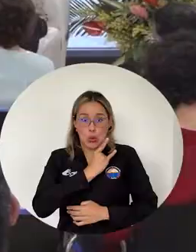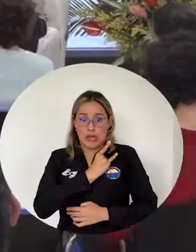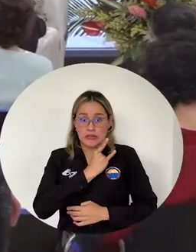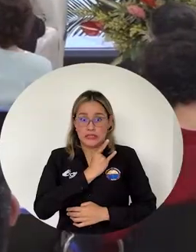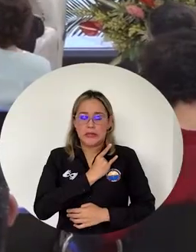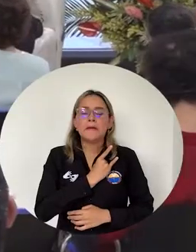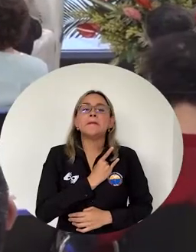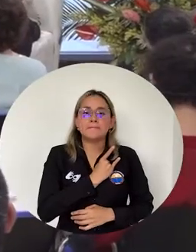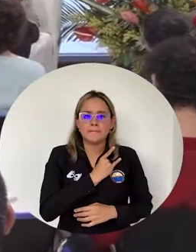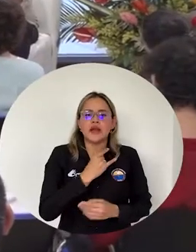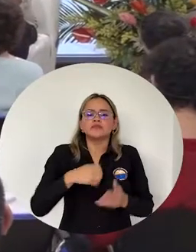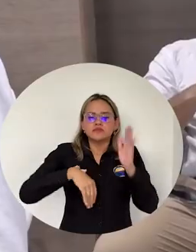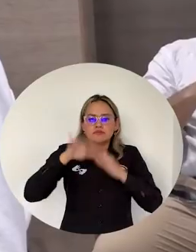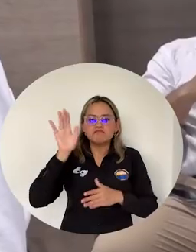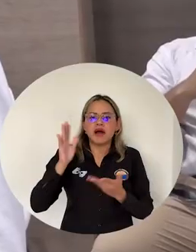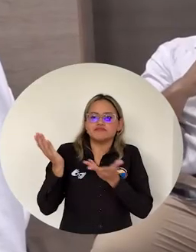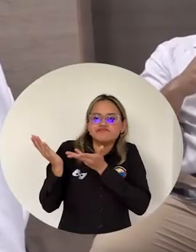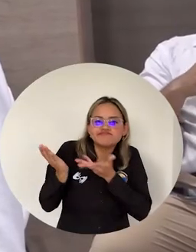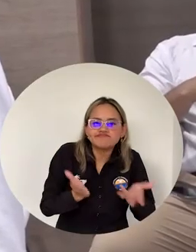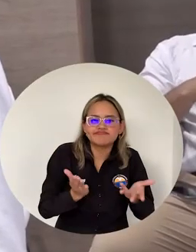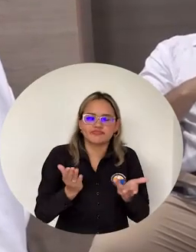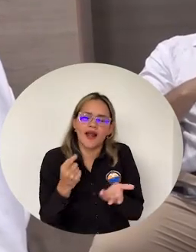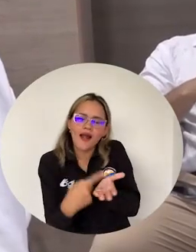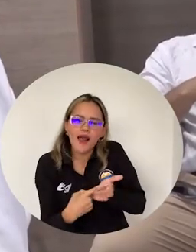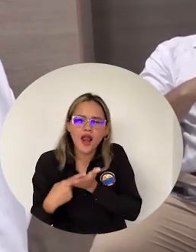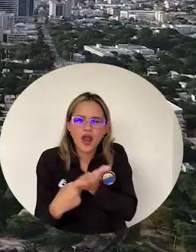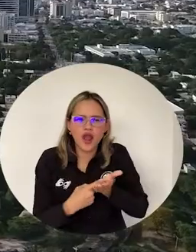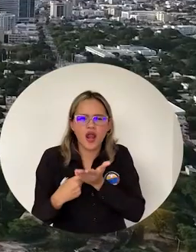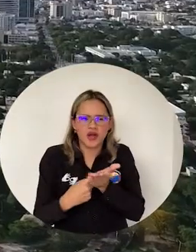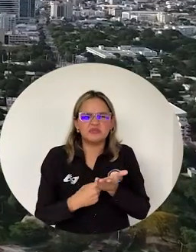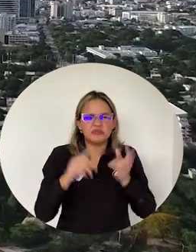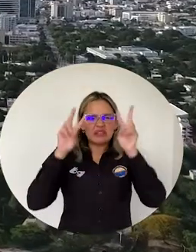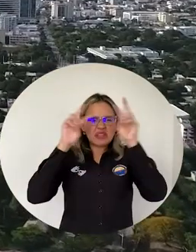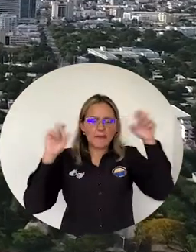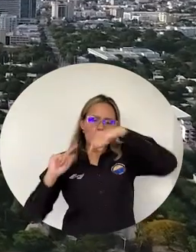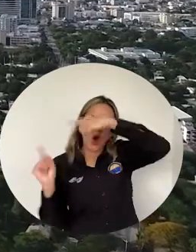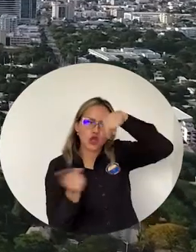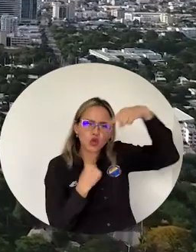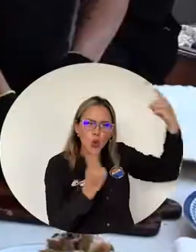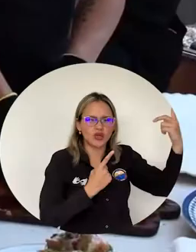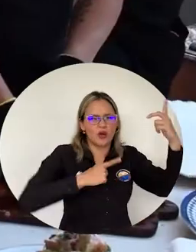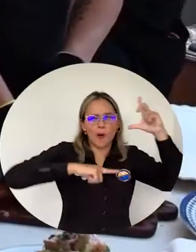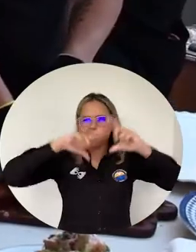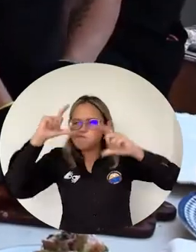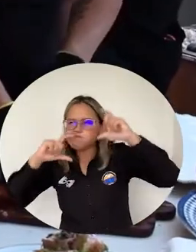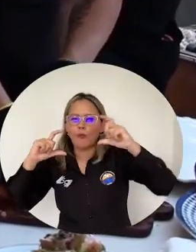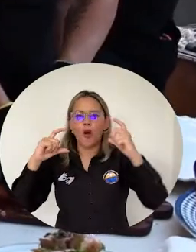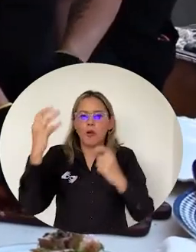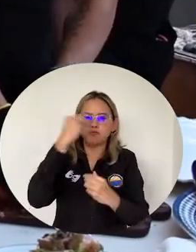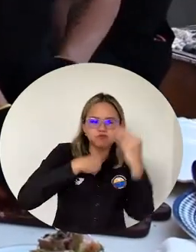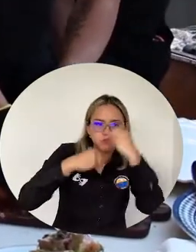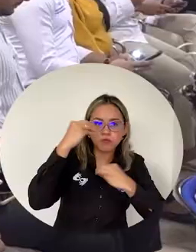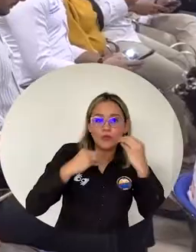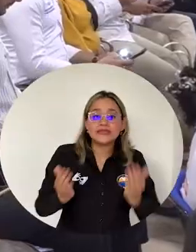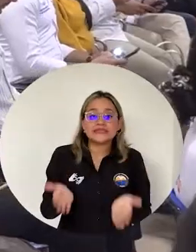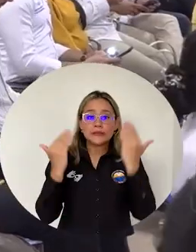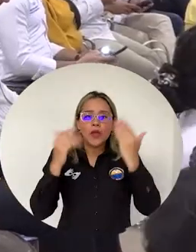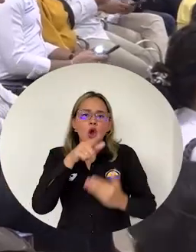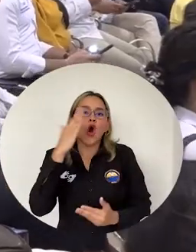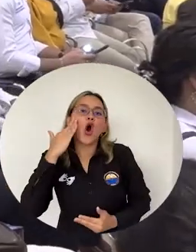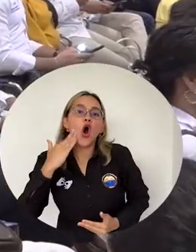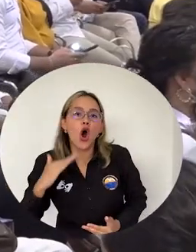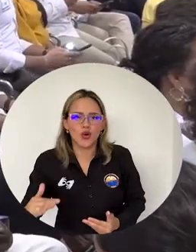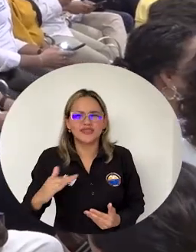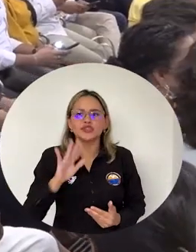Superiores acogió las incidencias originadas en el conversatorio Turismo y Gastronomía con Identidad Una oportunidad para jóvenes